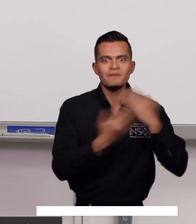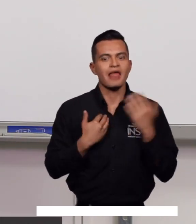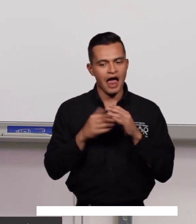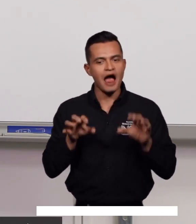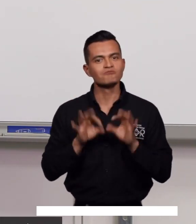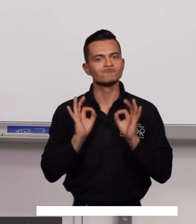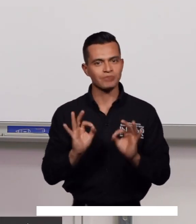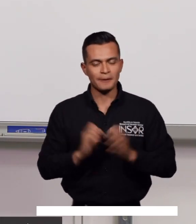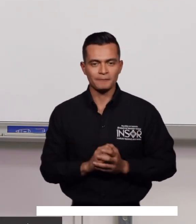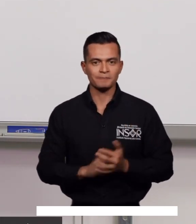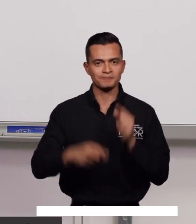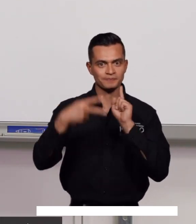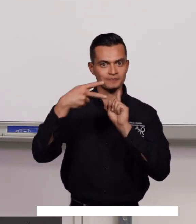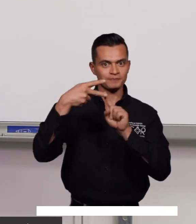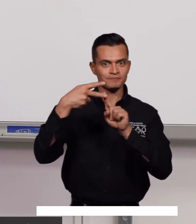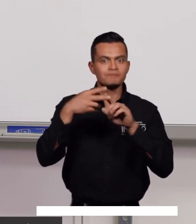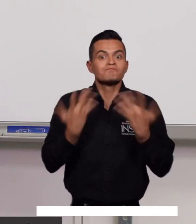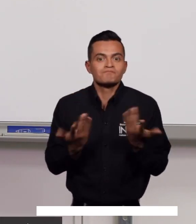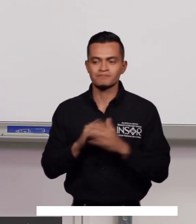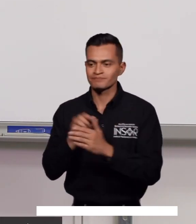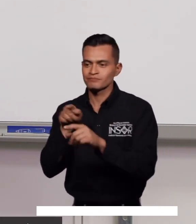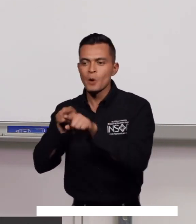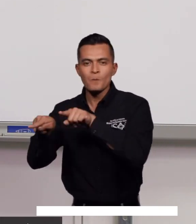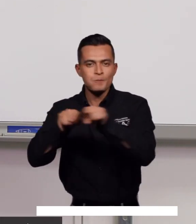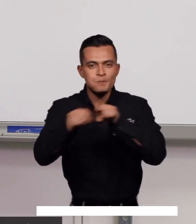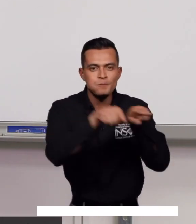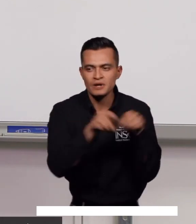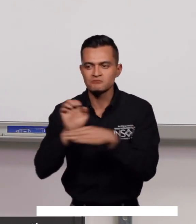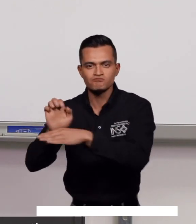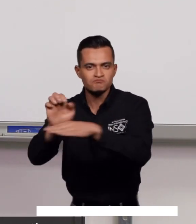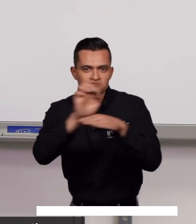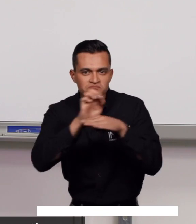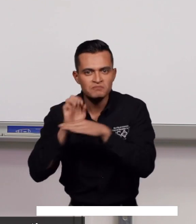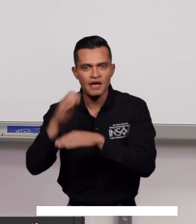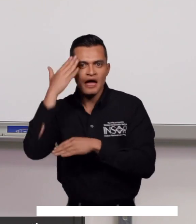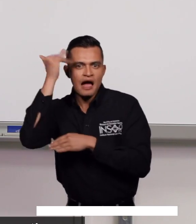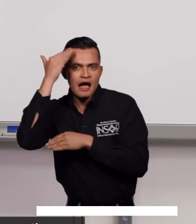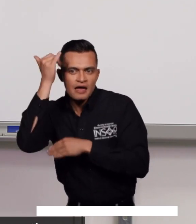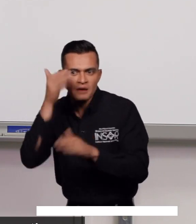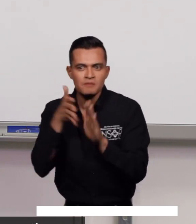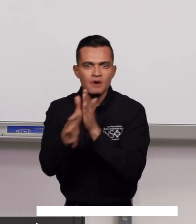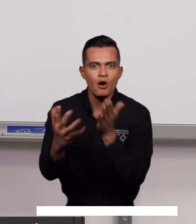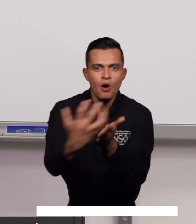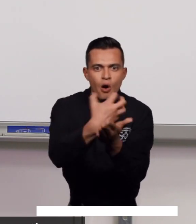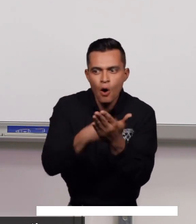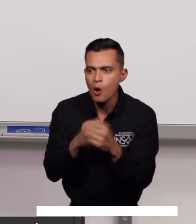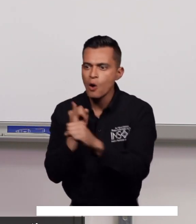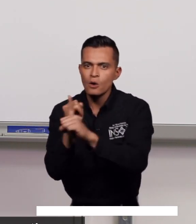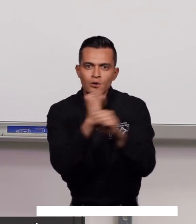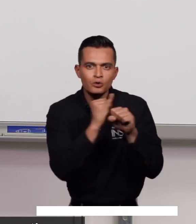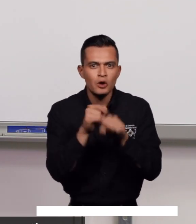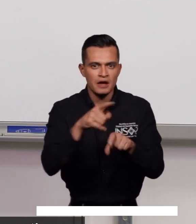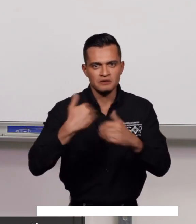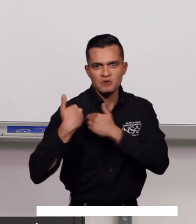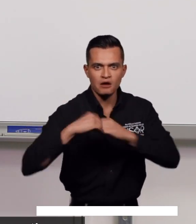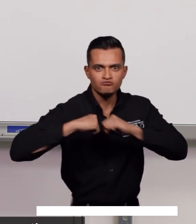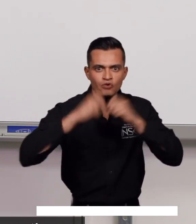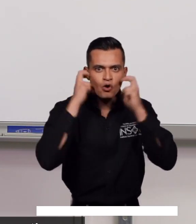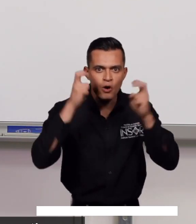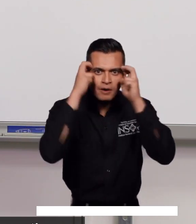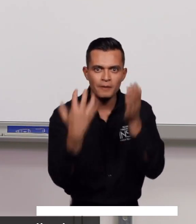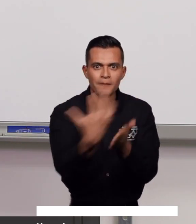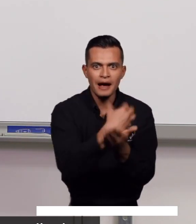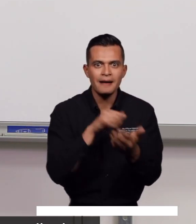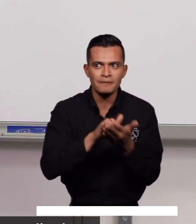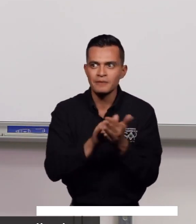La segunda es poder realizar alianzas con otros observatorios y con la academia y otras instituciones que gestionan